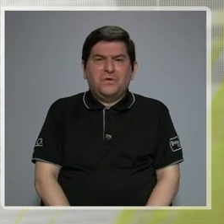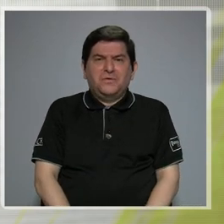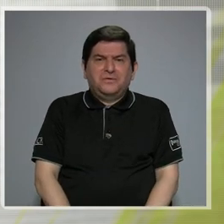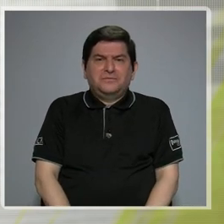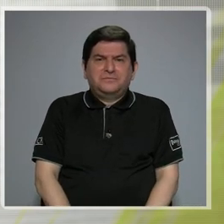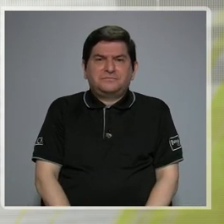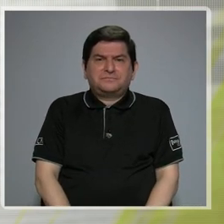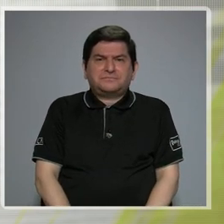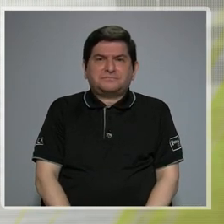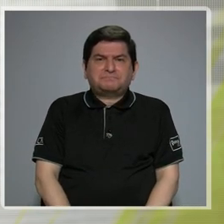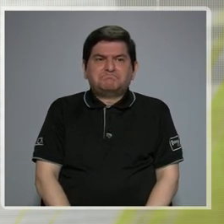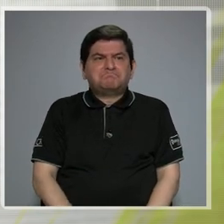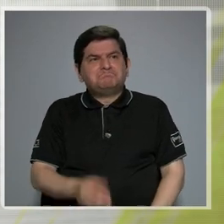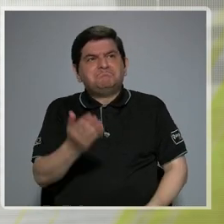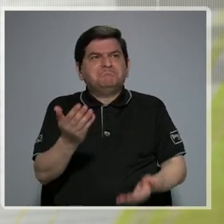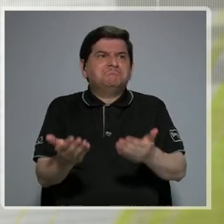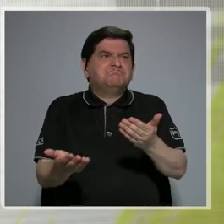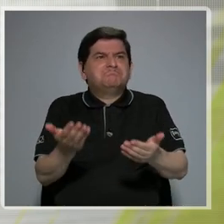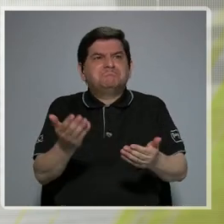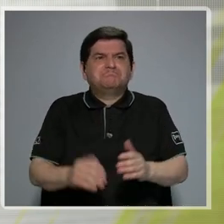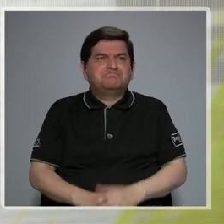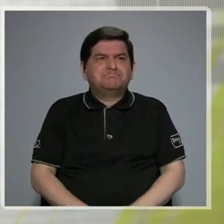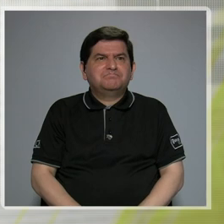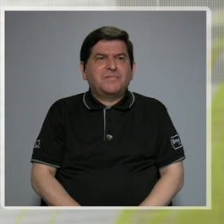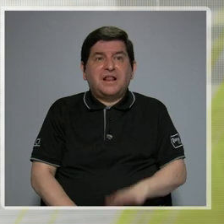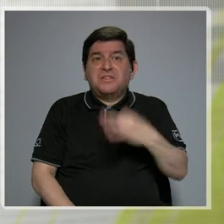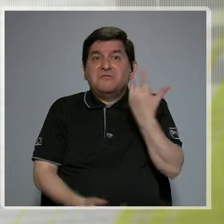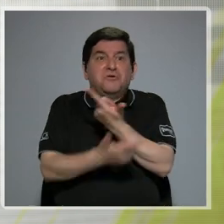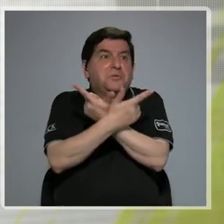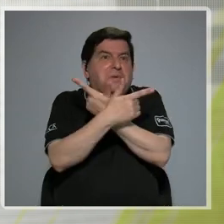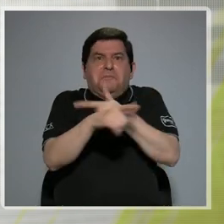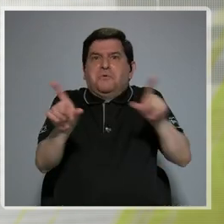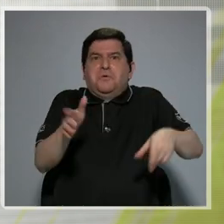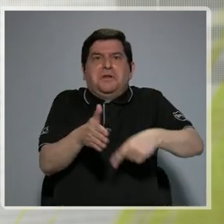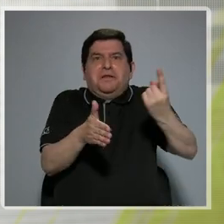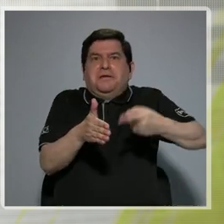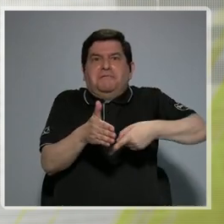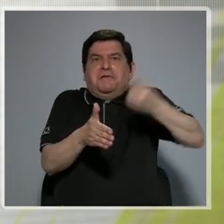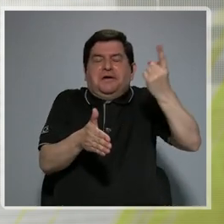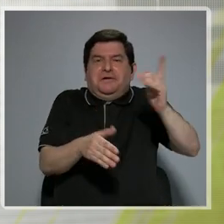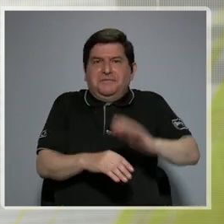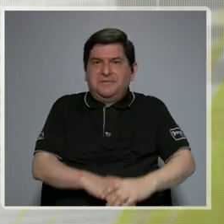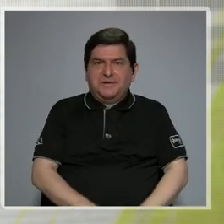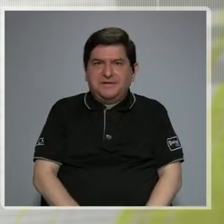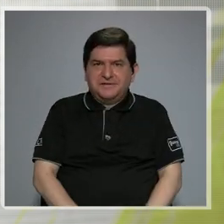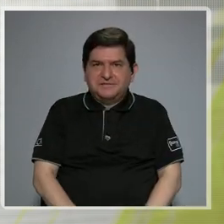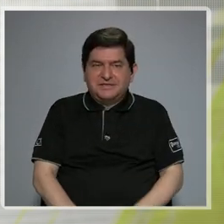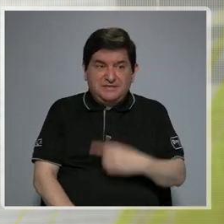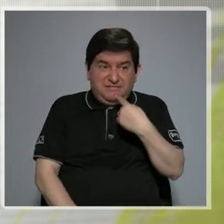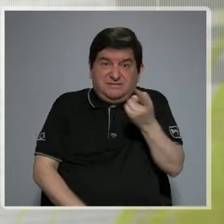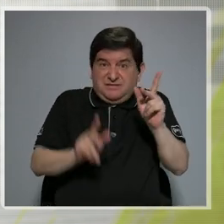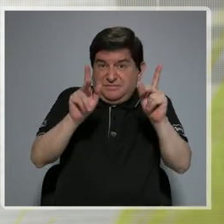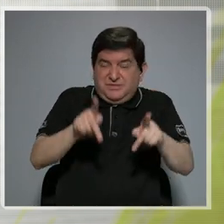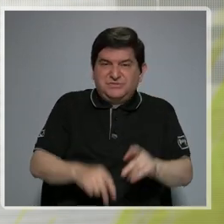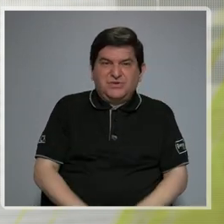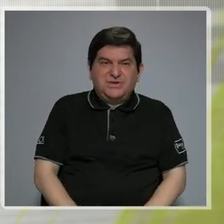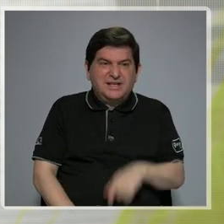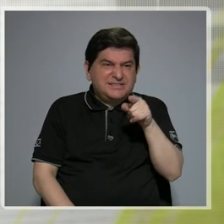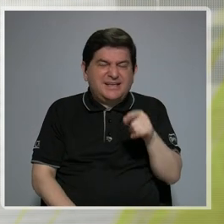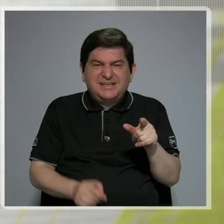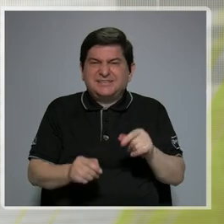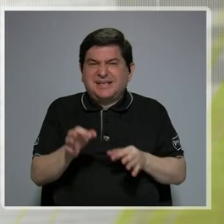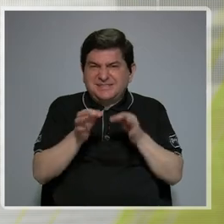que surgen por espontaneidad, a veces he escuchado ciertas expresiones, las células